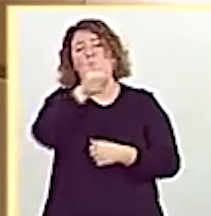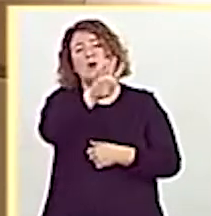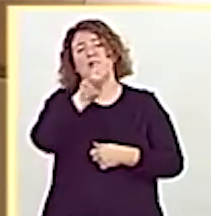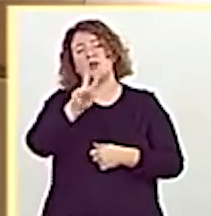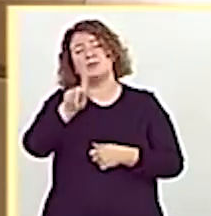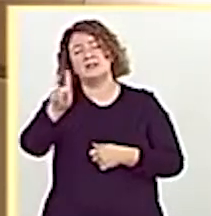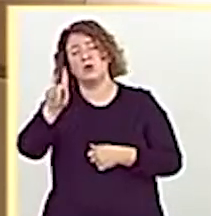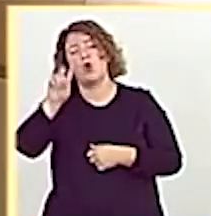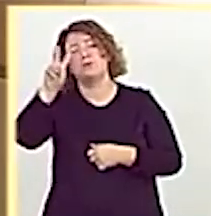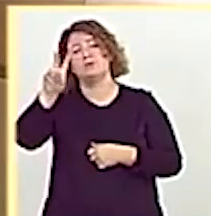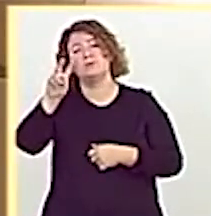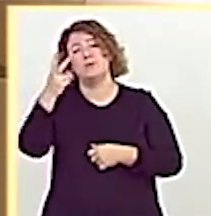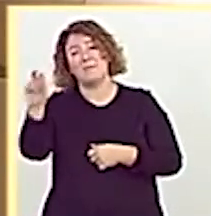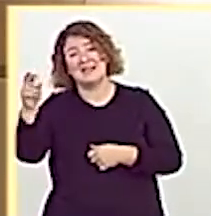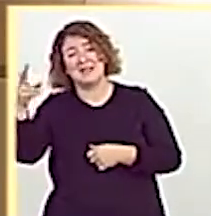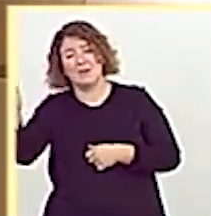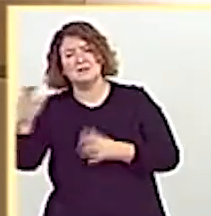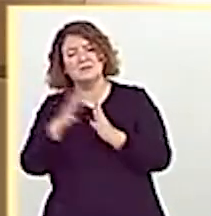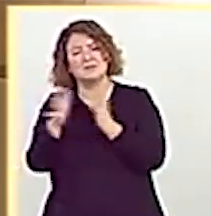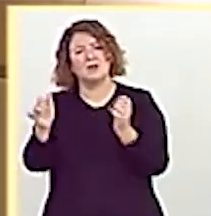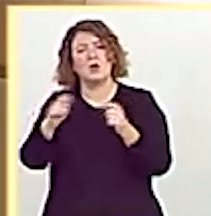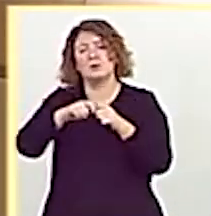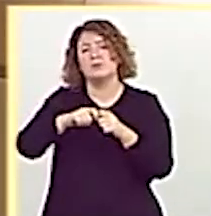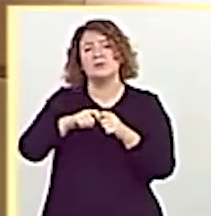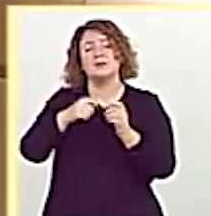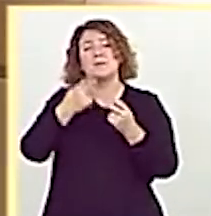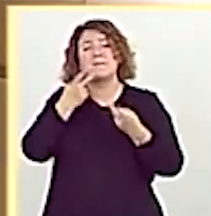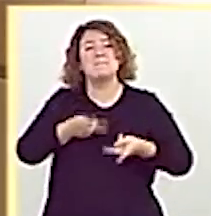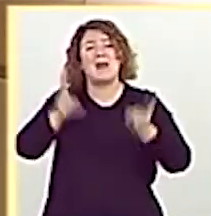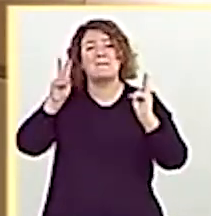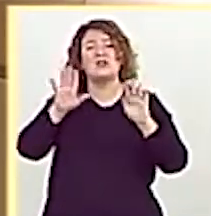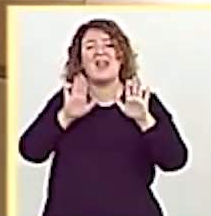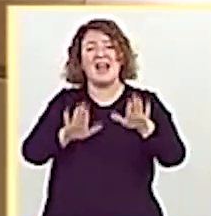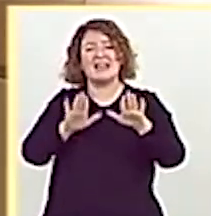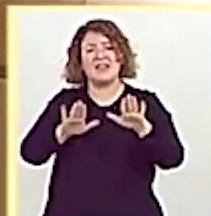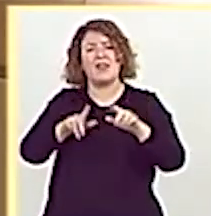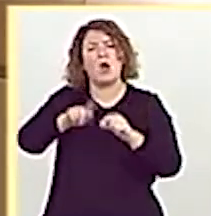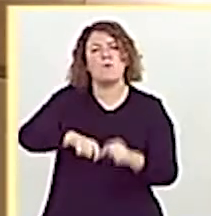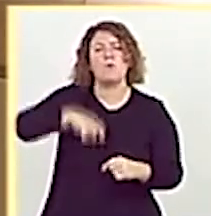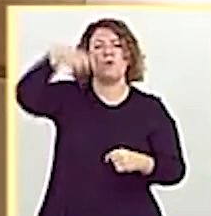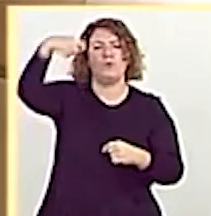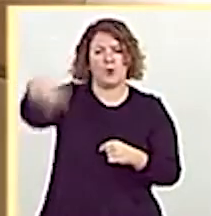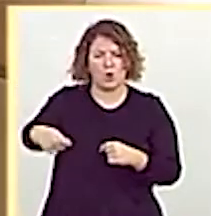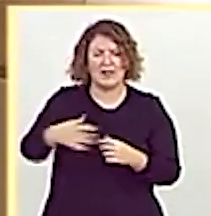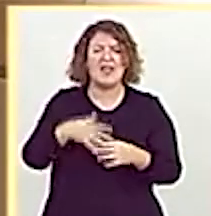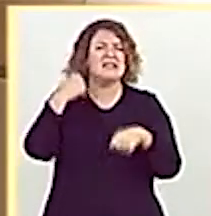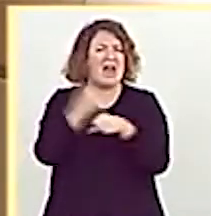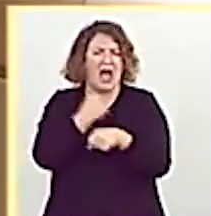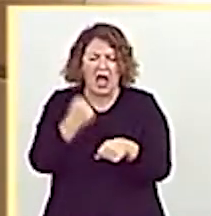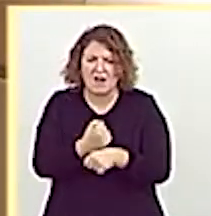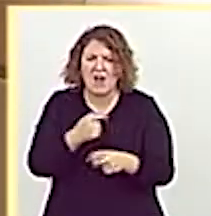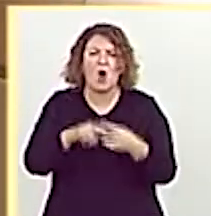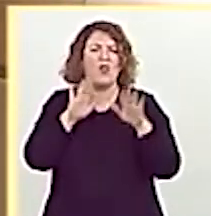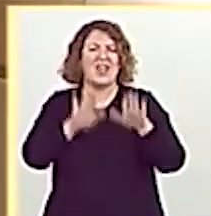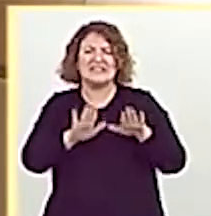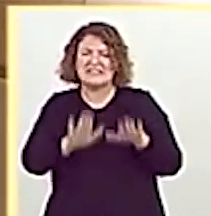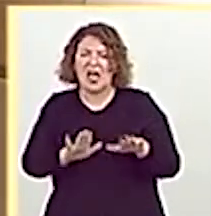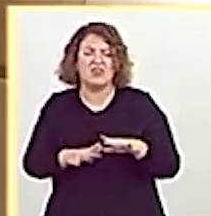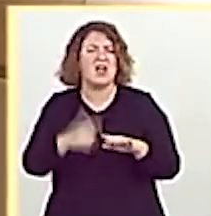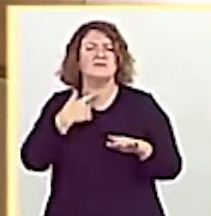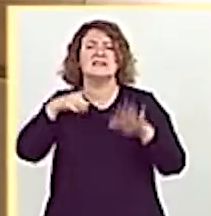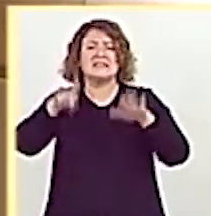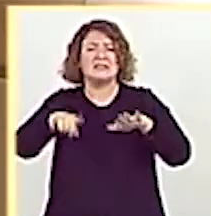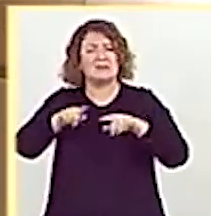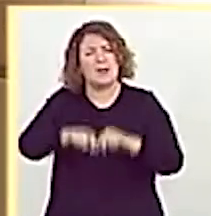-2020, que acordaba prorrogar todos los permisos de residencia, todos los permisos de trabajo, todos los permisos de estancia durante